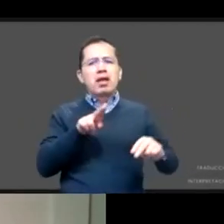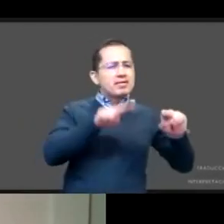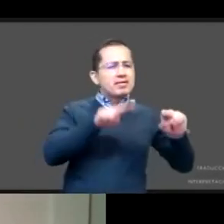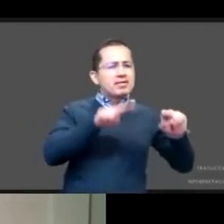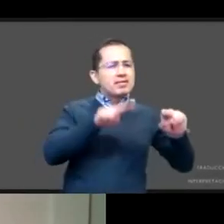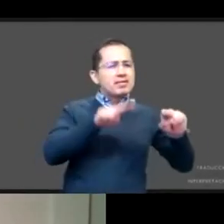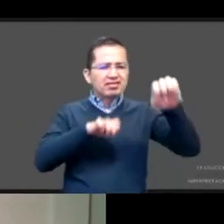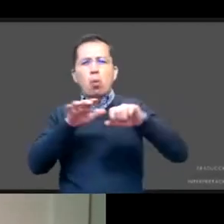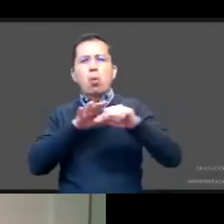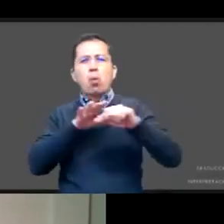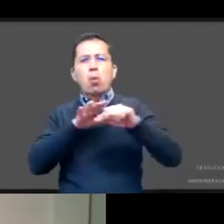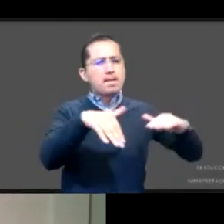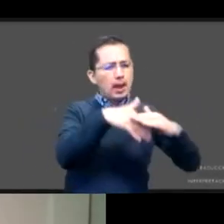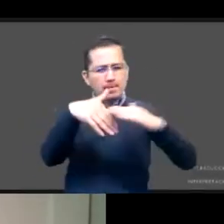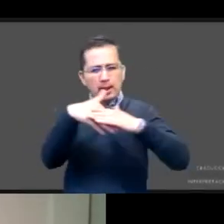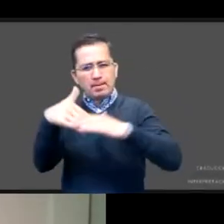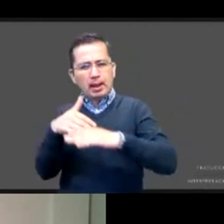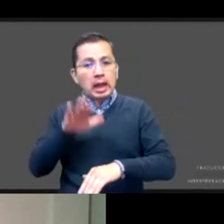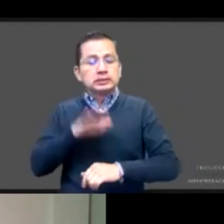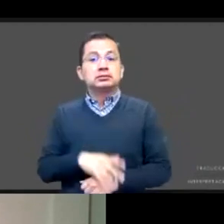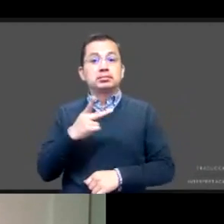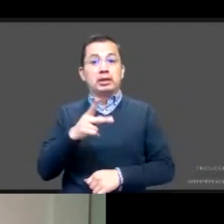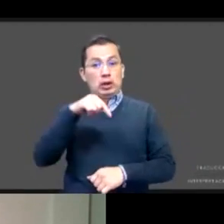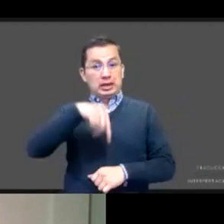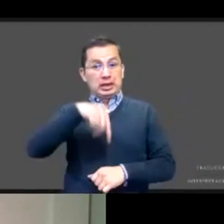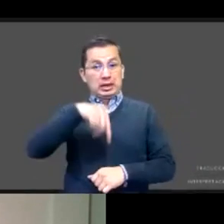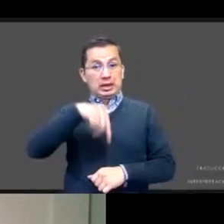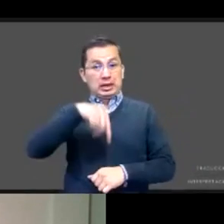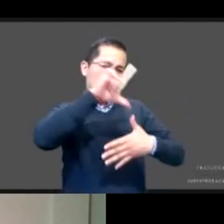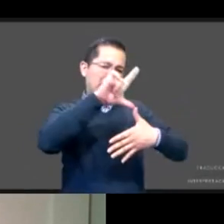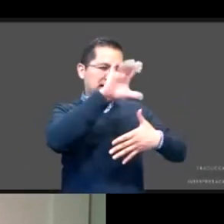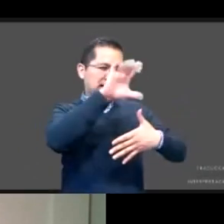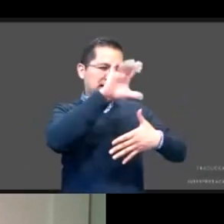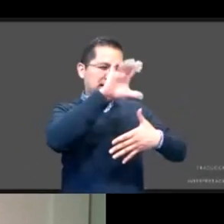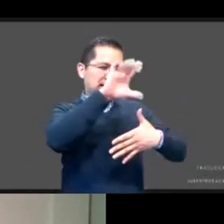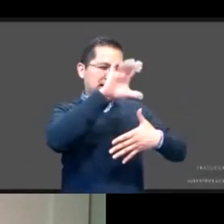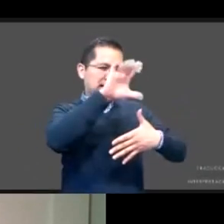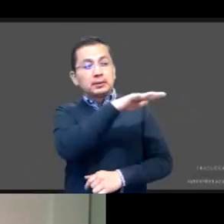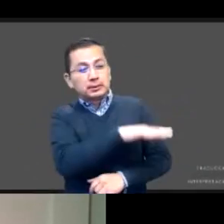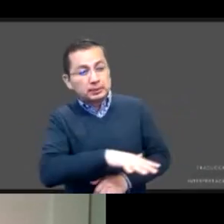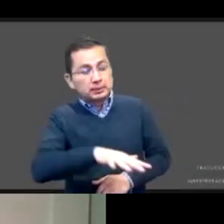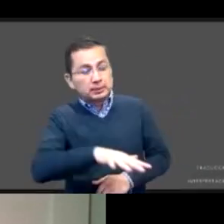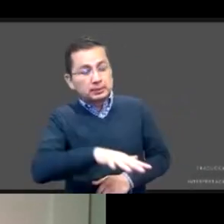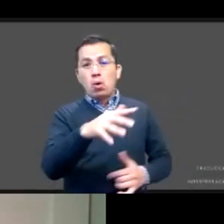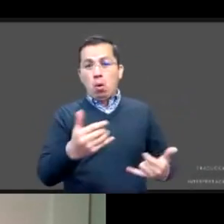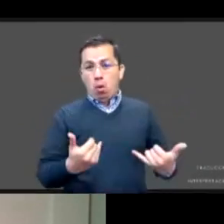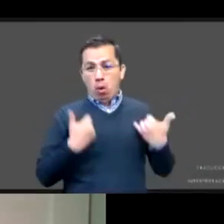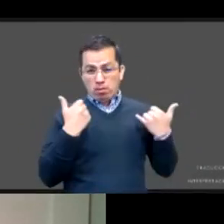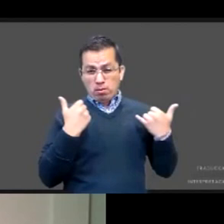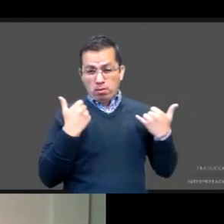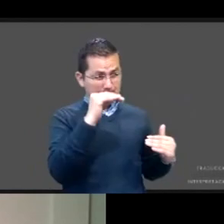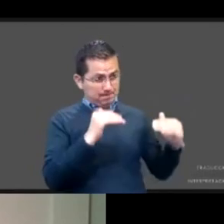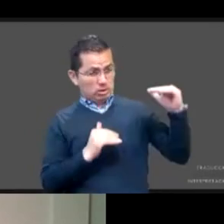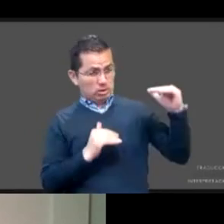que nuestra región tiene promedios muy elevados, incluso superiores, a otras regiones menos desarrolladas